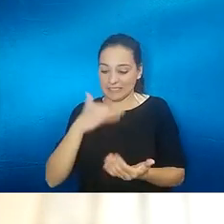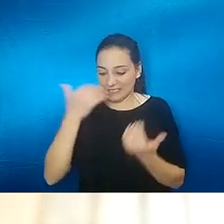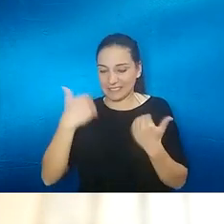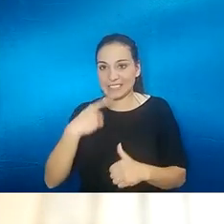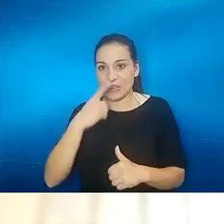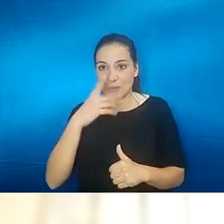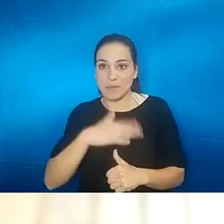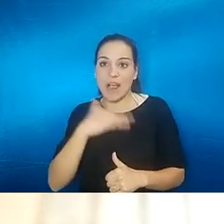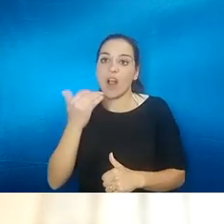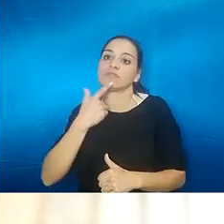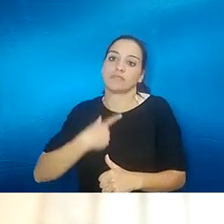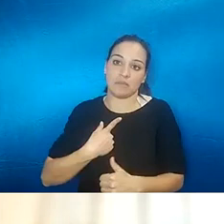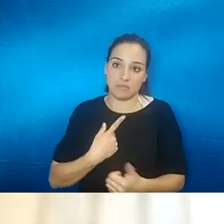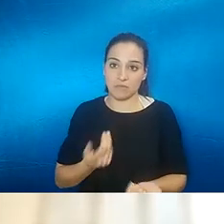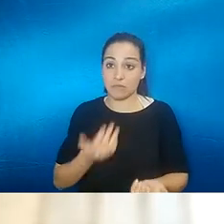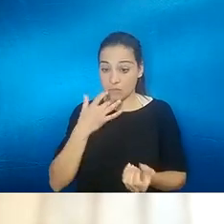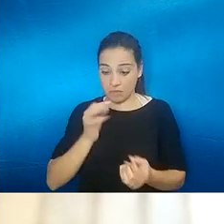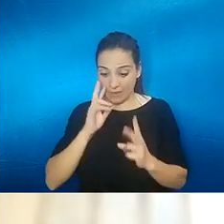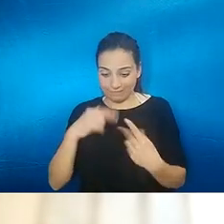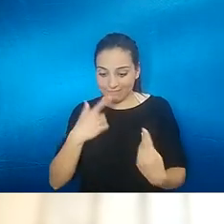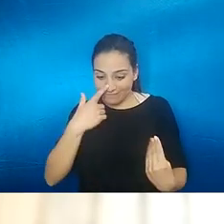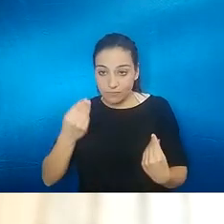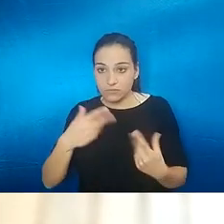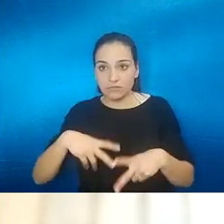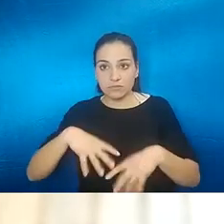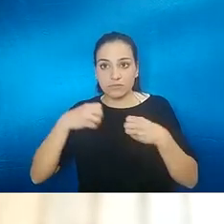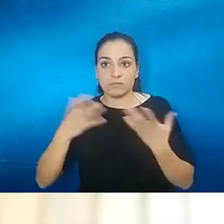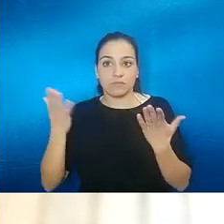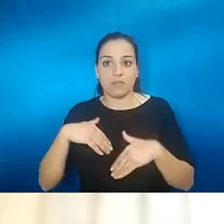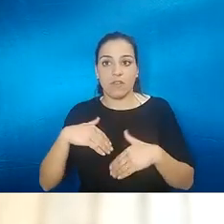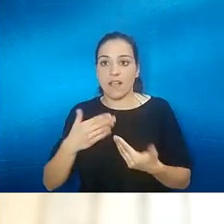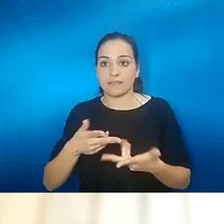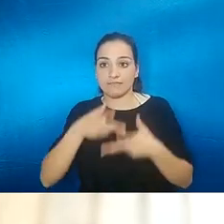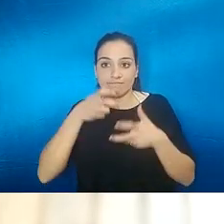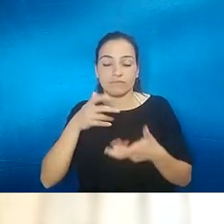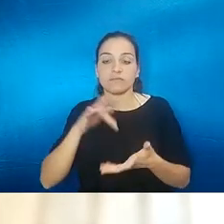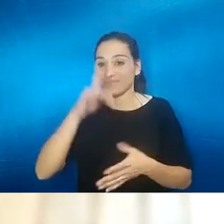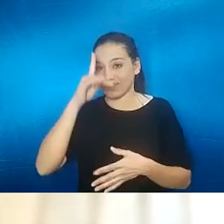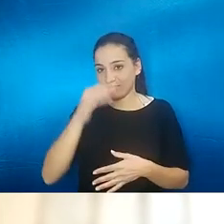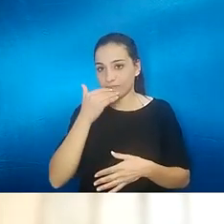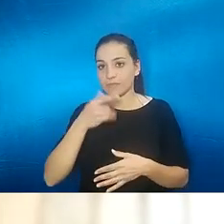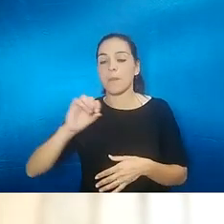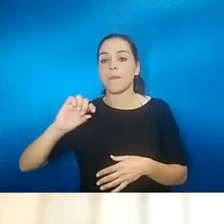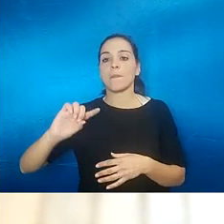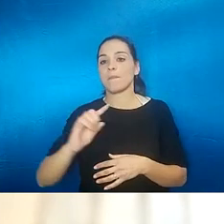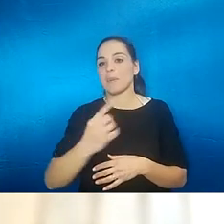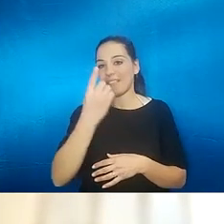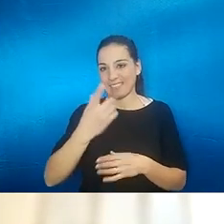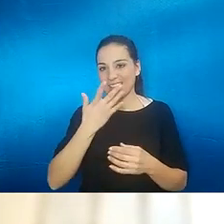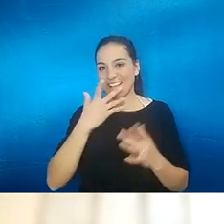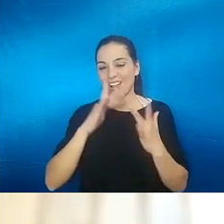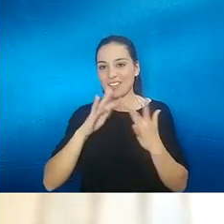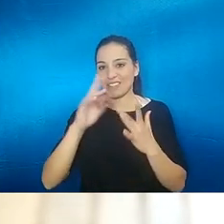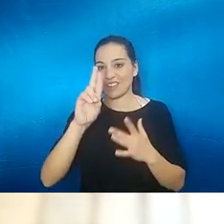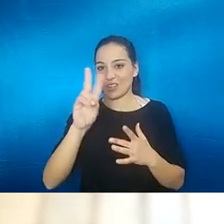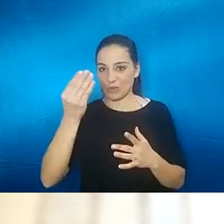puedan decir porque es verdad que tú no lo sabes mira es que sin ir más lejos recuerdo el primer día que conocí a Rubén que yo